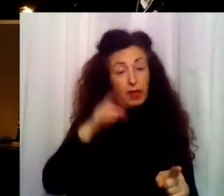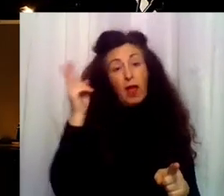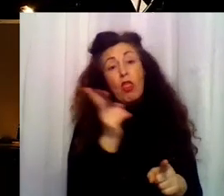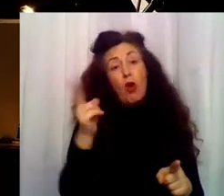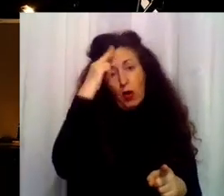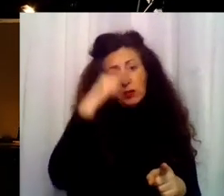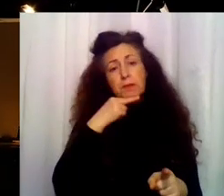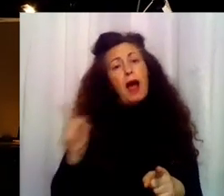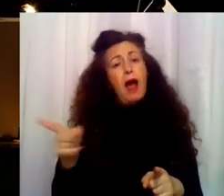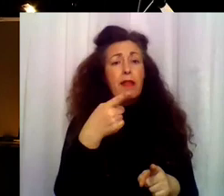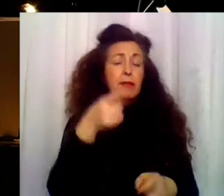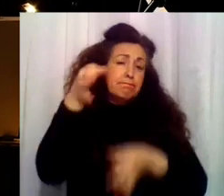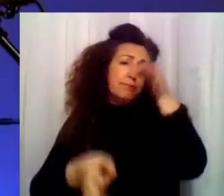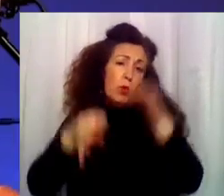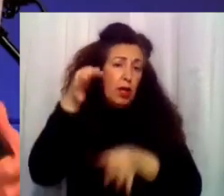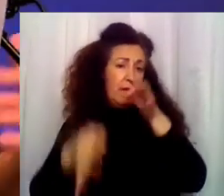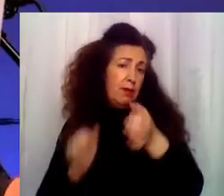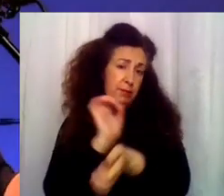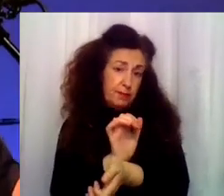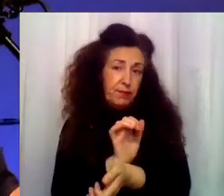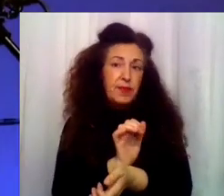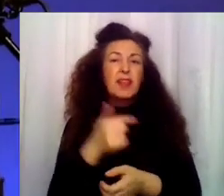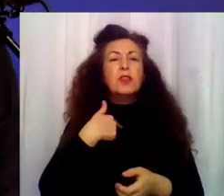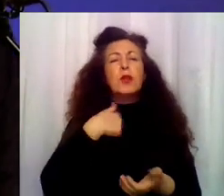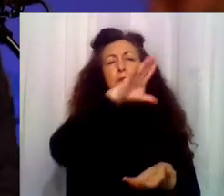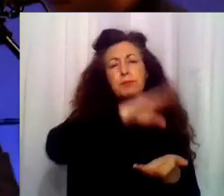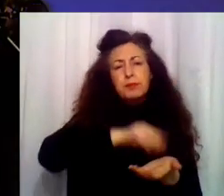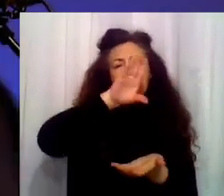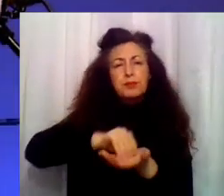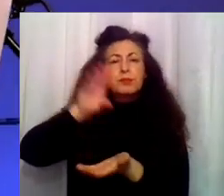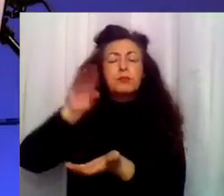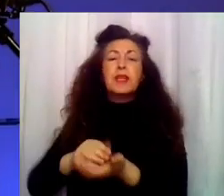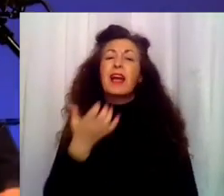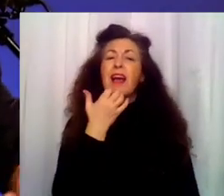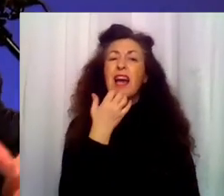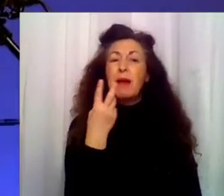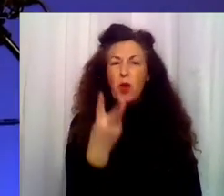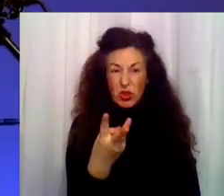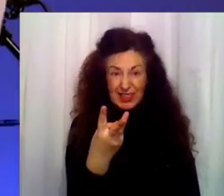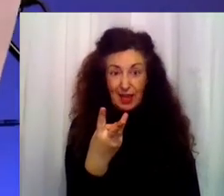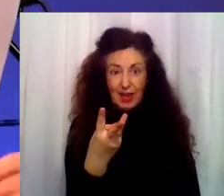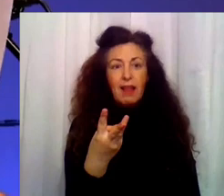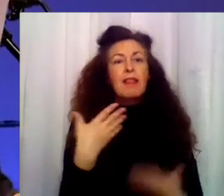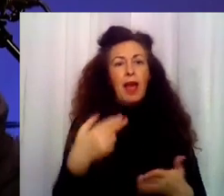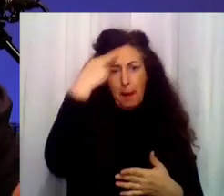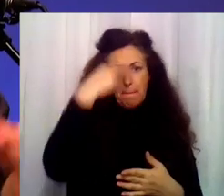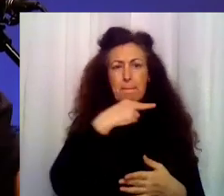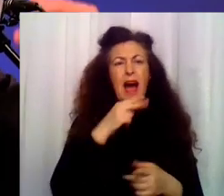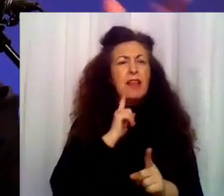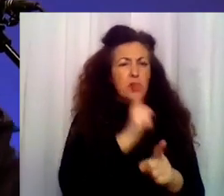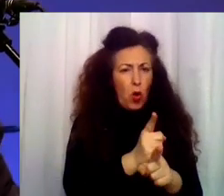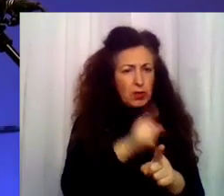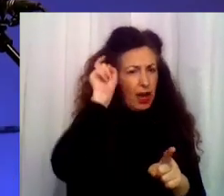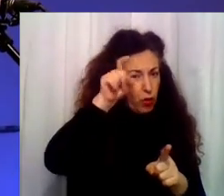Muchas gracias compañeros, nos hemos detenido solo en tres ejemplos de agresiones al azar, de padres a docentes, a árbitros,